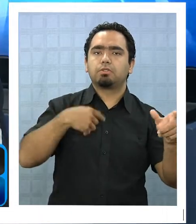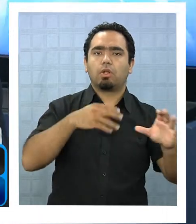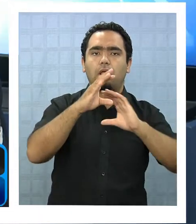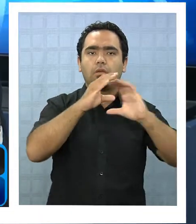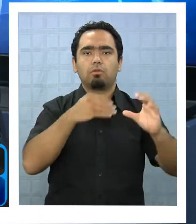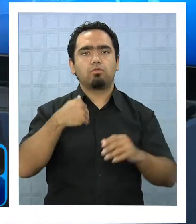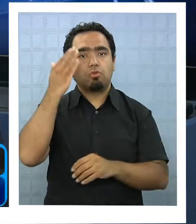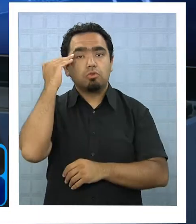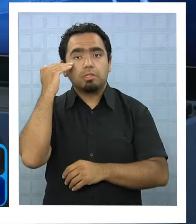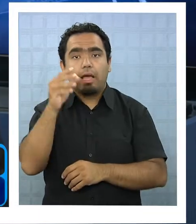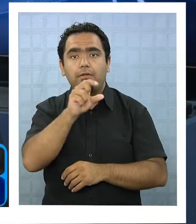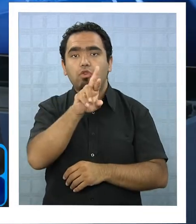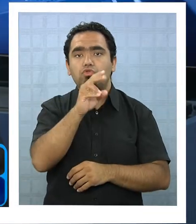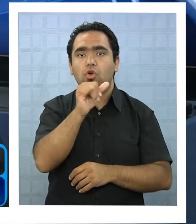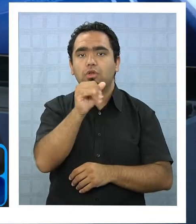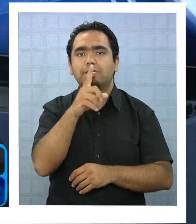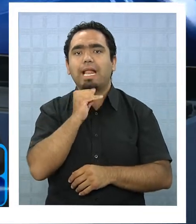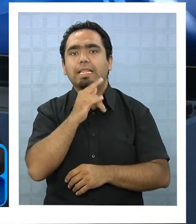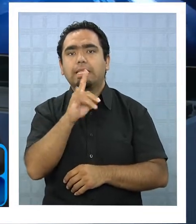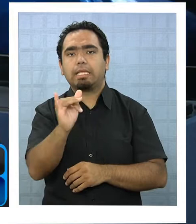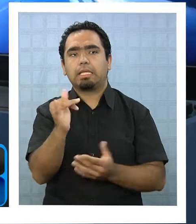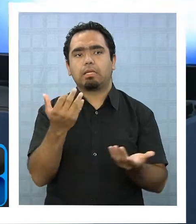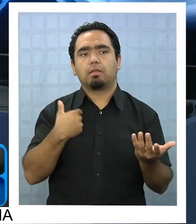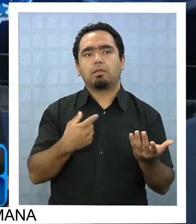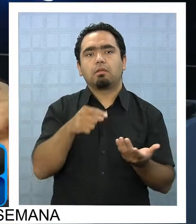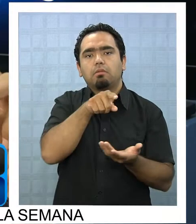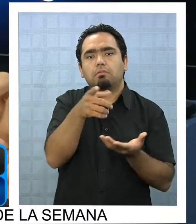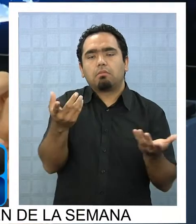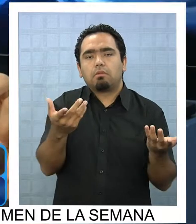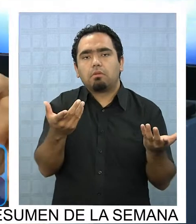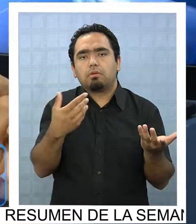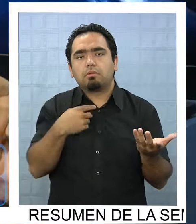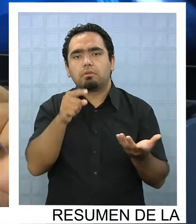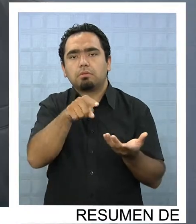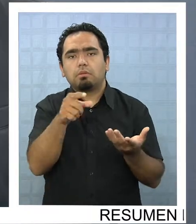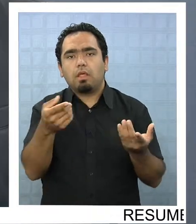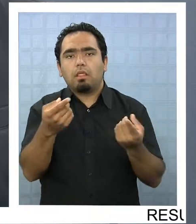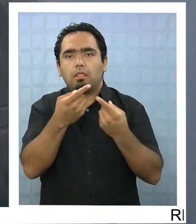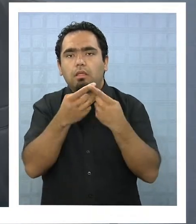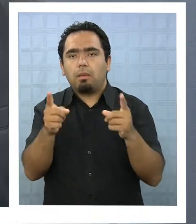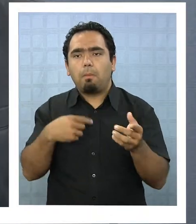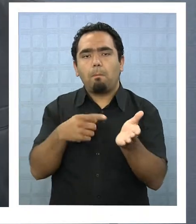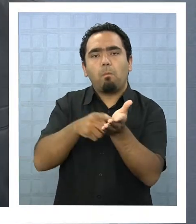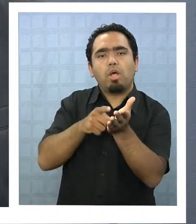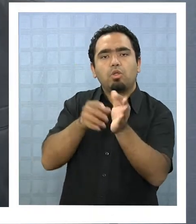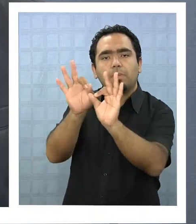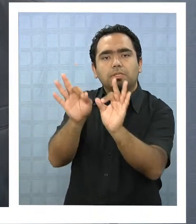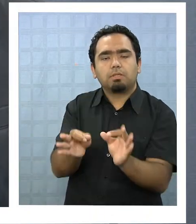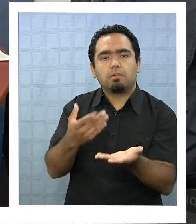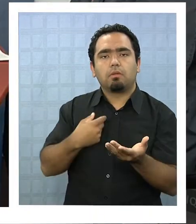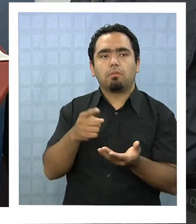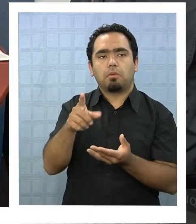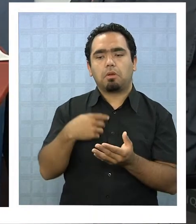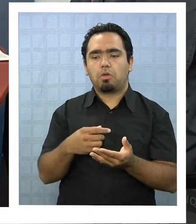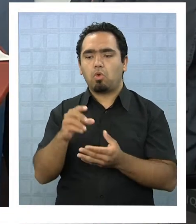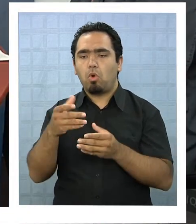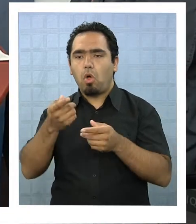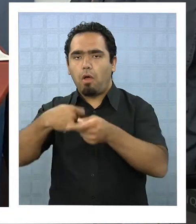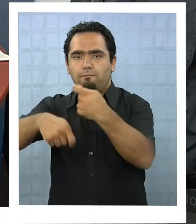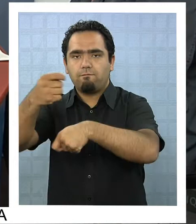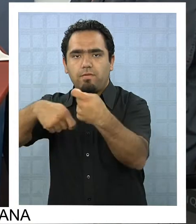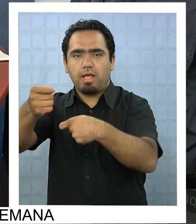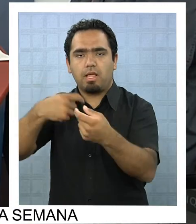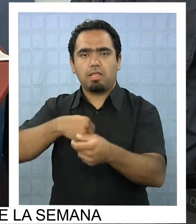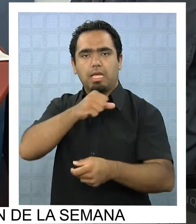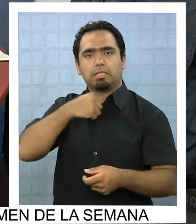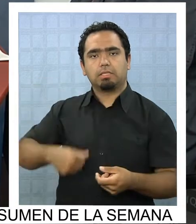hay Royalty en Chile lo que hay es impuesto específico que es completamente distinto al Royalty el impuesto específico es saco el cobre lo mando a China